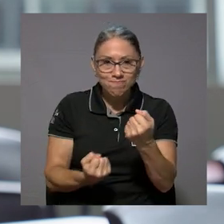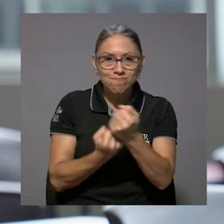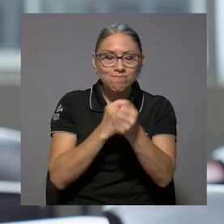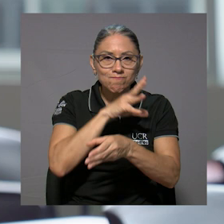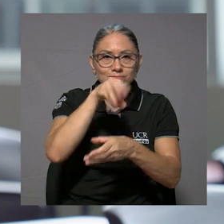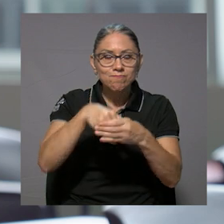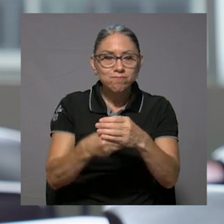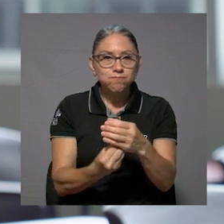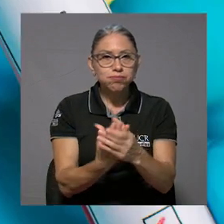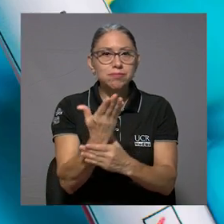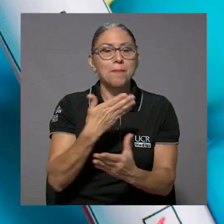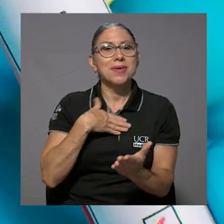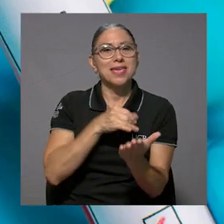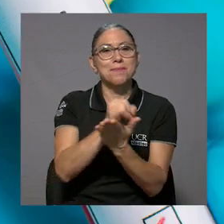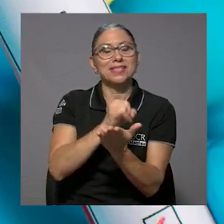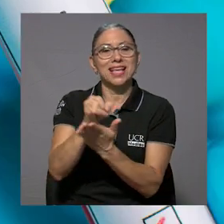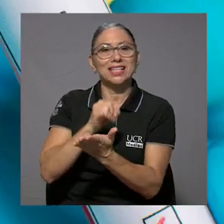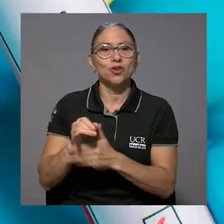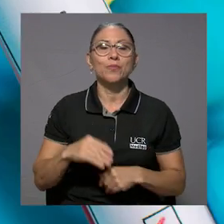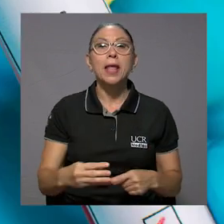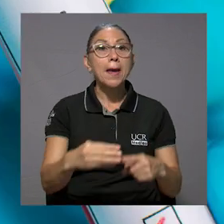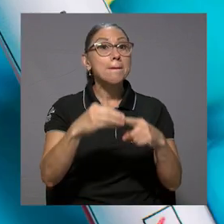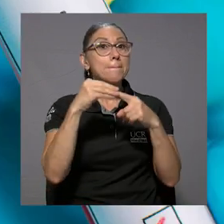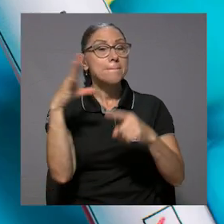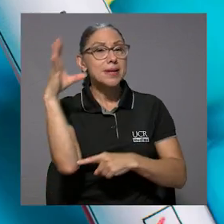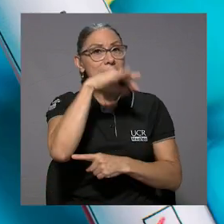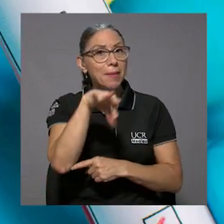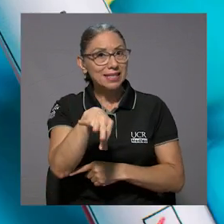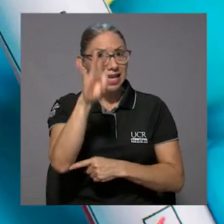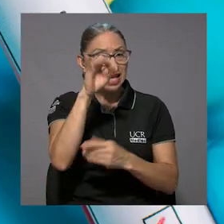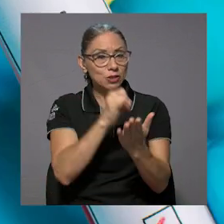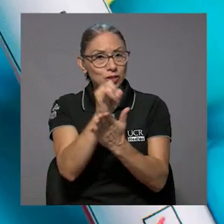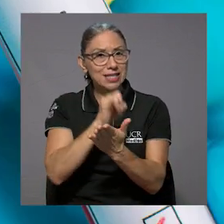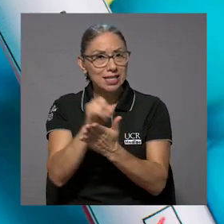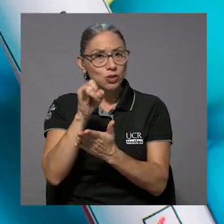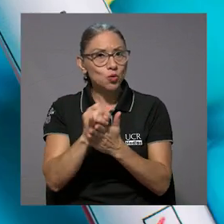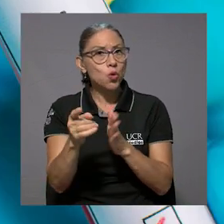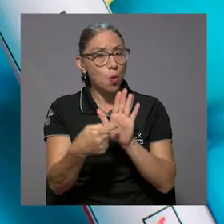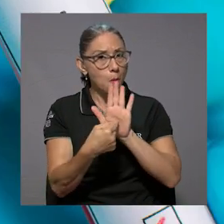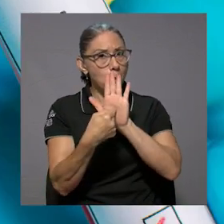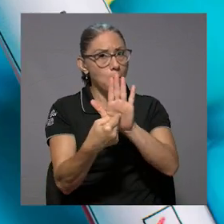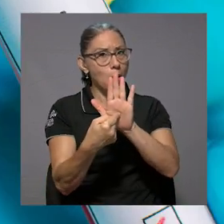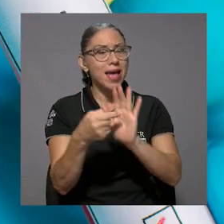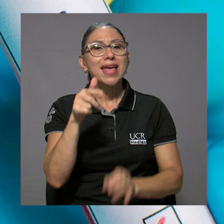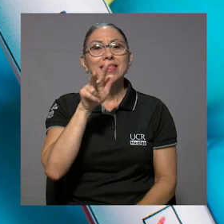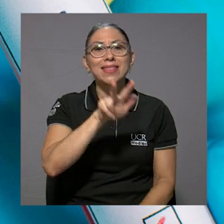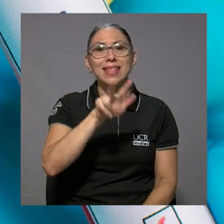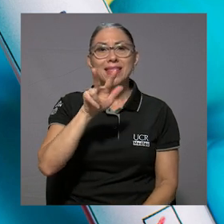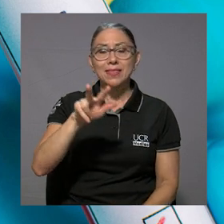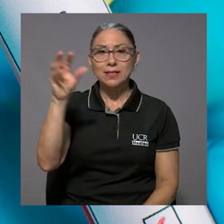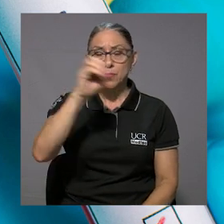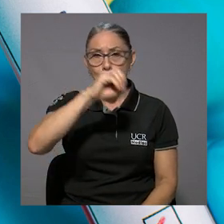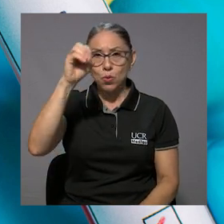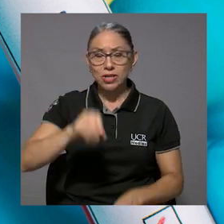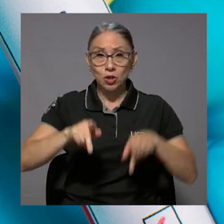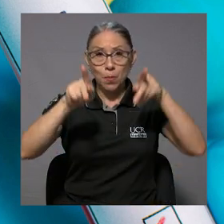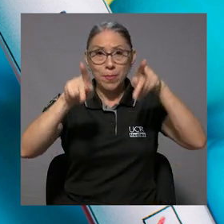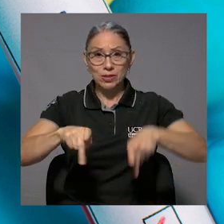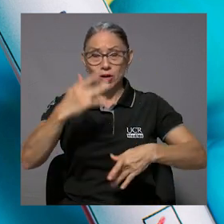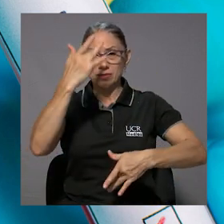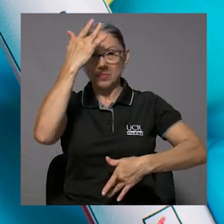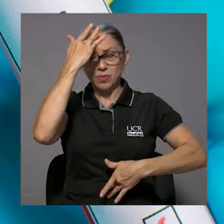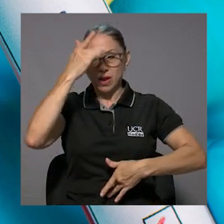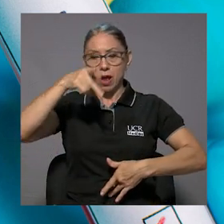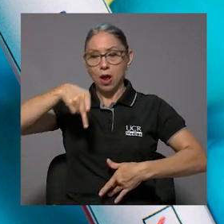mi investigación. Entre los principales hallazgos de este estudio destaca el hecho de que el 33%